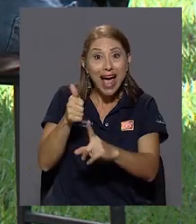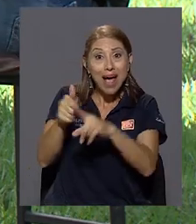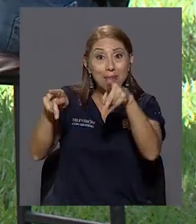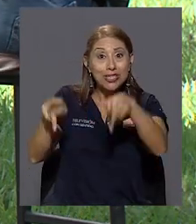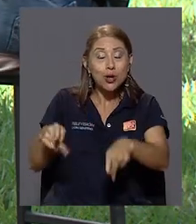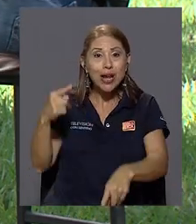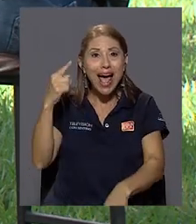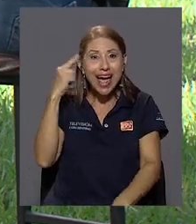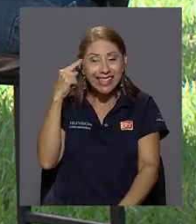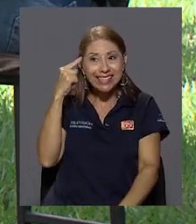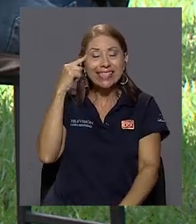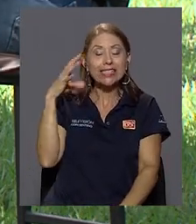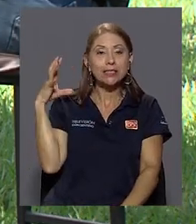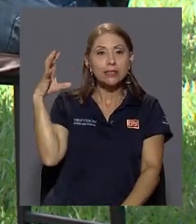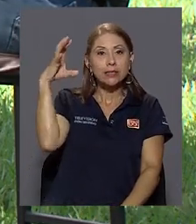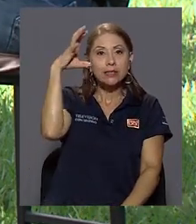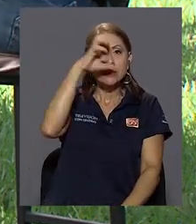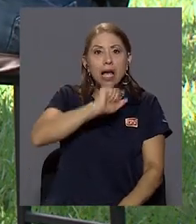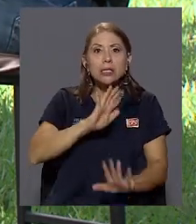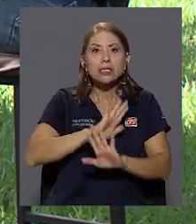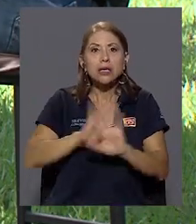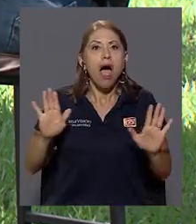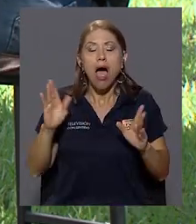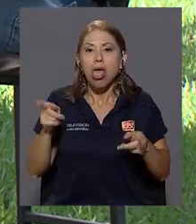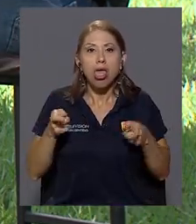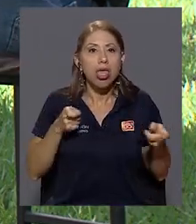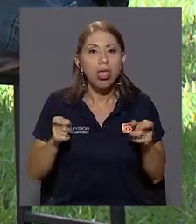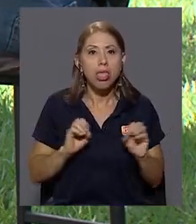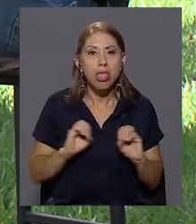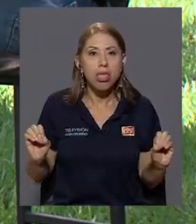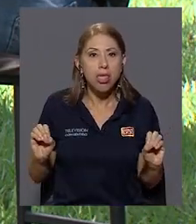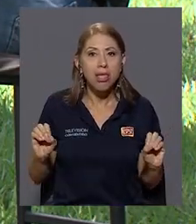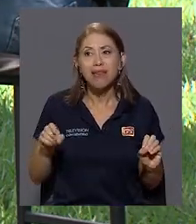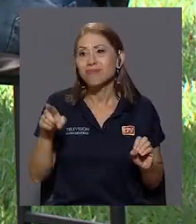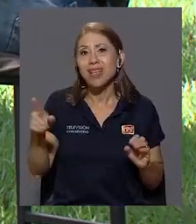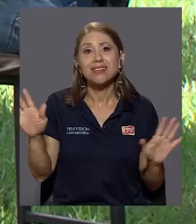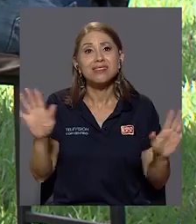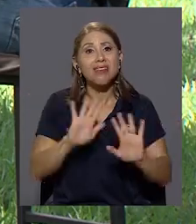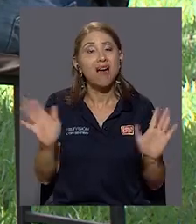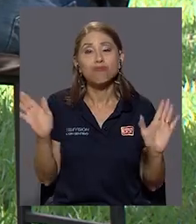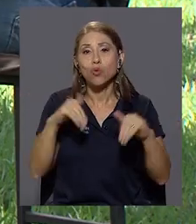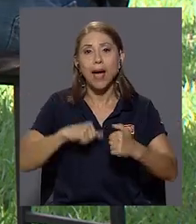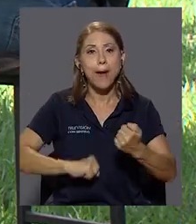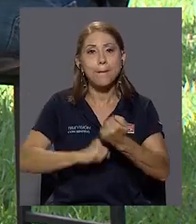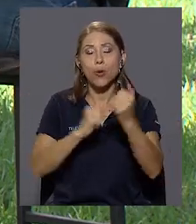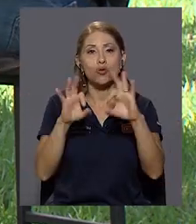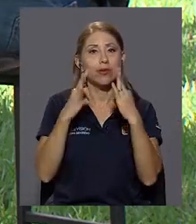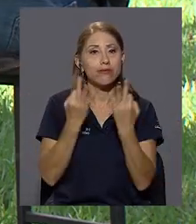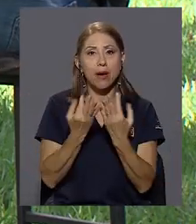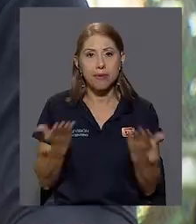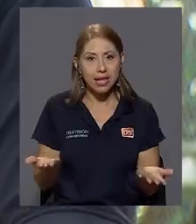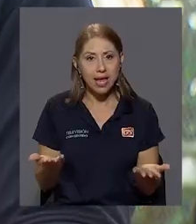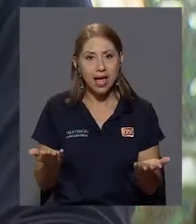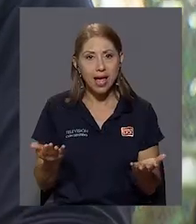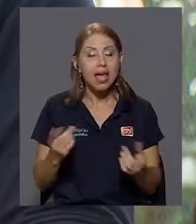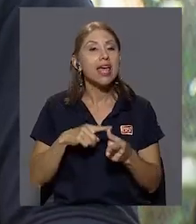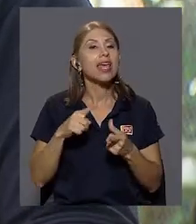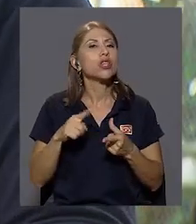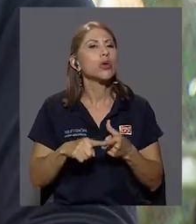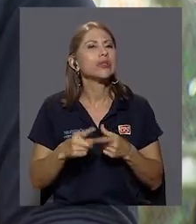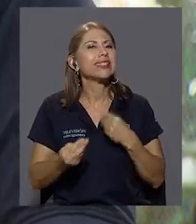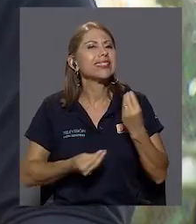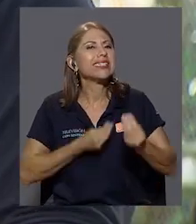conciencia de que ya perdió el control de todo, generalmente es cuando ya incluso ha perdido el apoyo de su familia. Entonces,